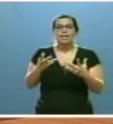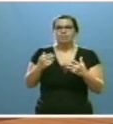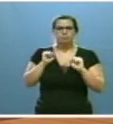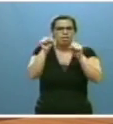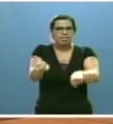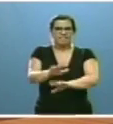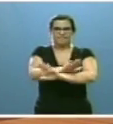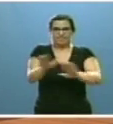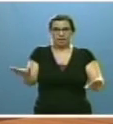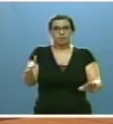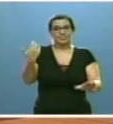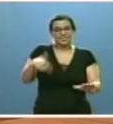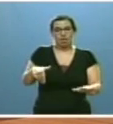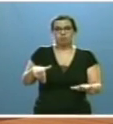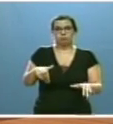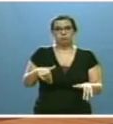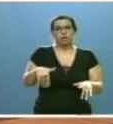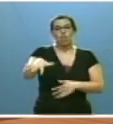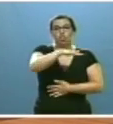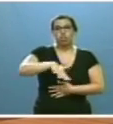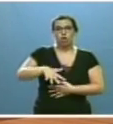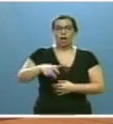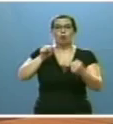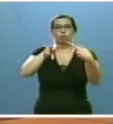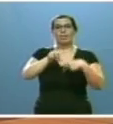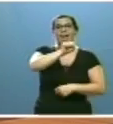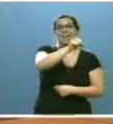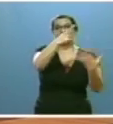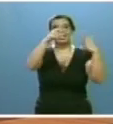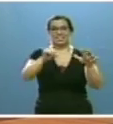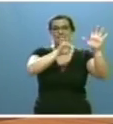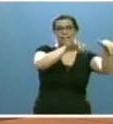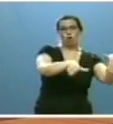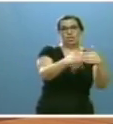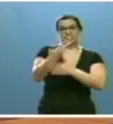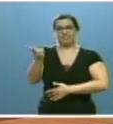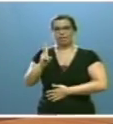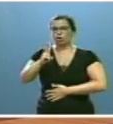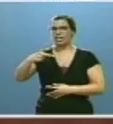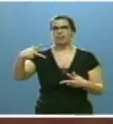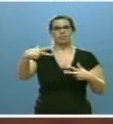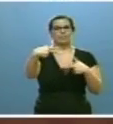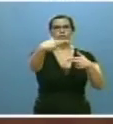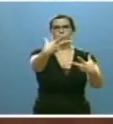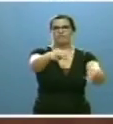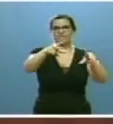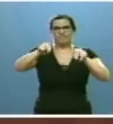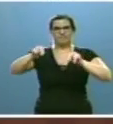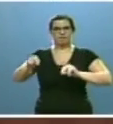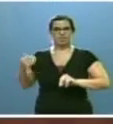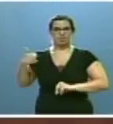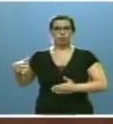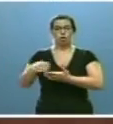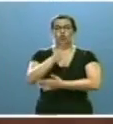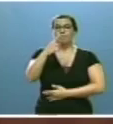demoras todos los tramos del proyecto de la autovía A60 entre León y Valladolid, así como de los tramos aún